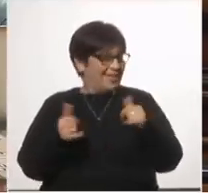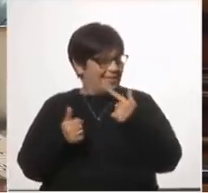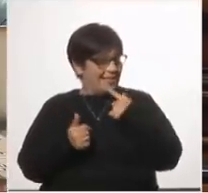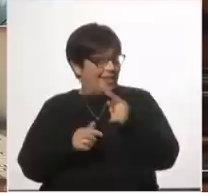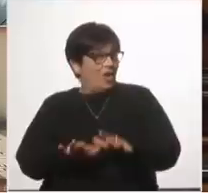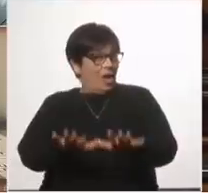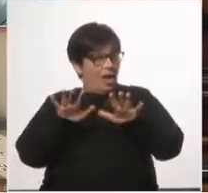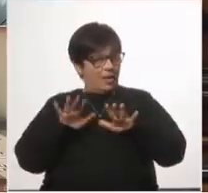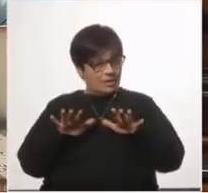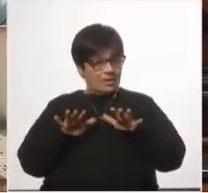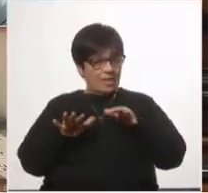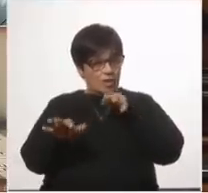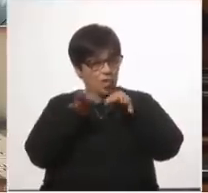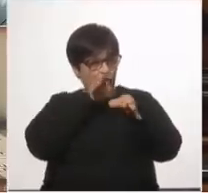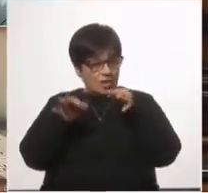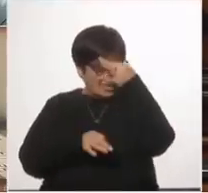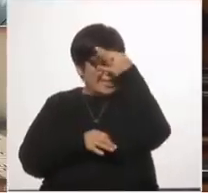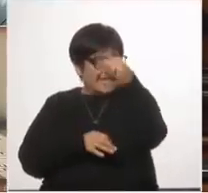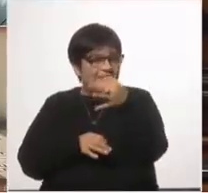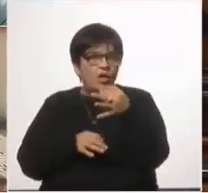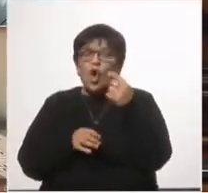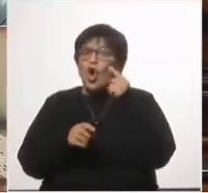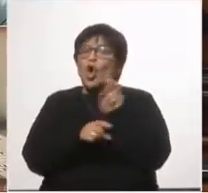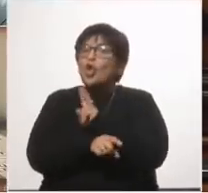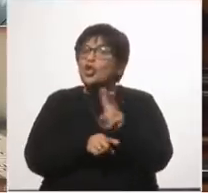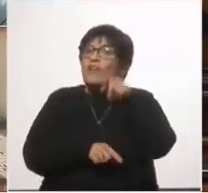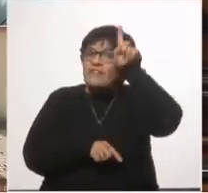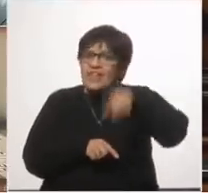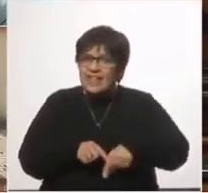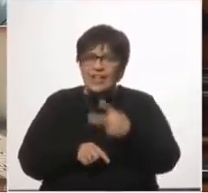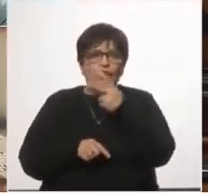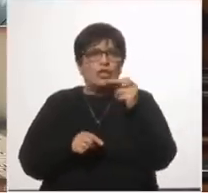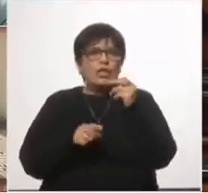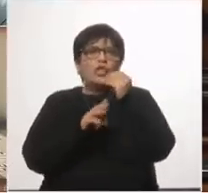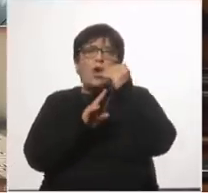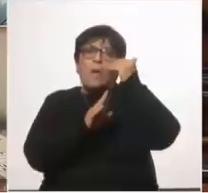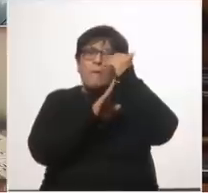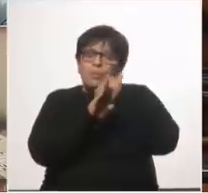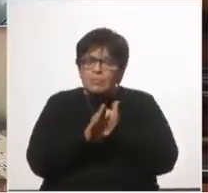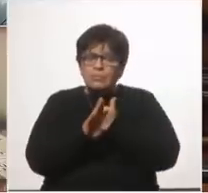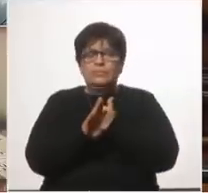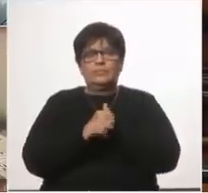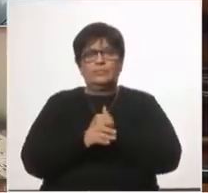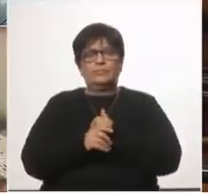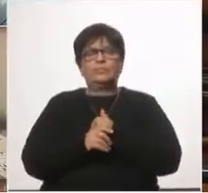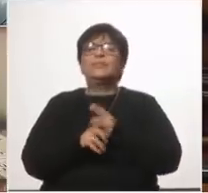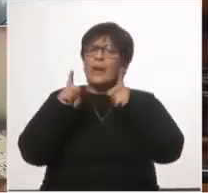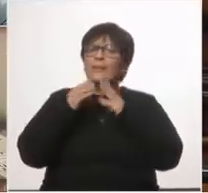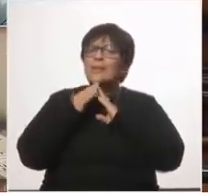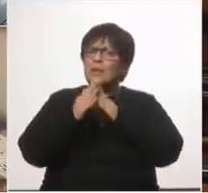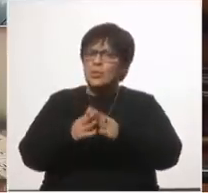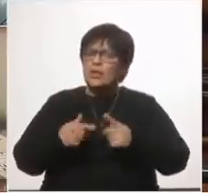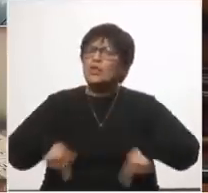dijo que el control Tetris se logra con 210 veces menos preguntamos y también